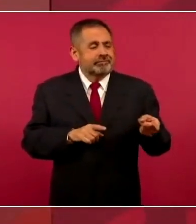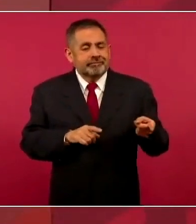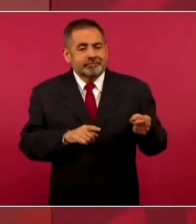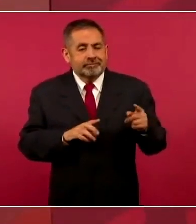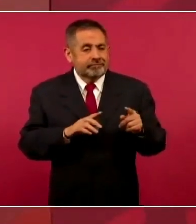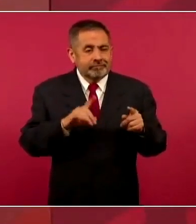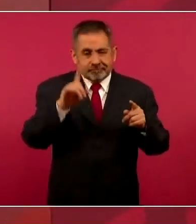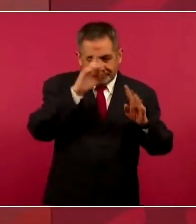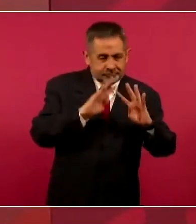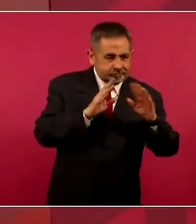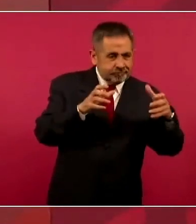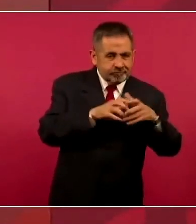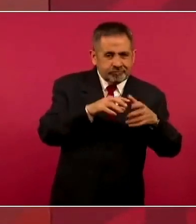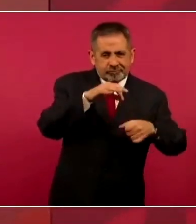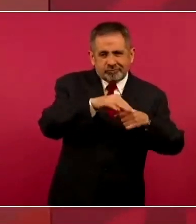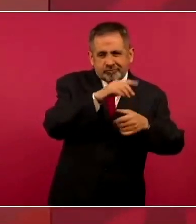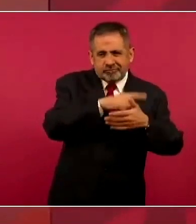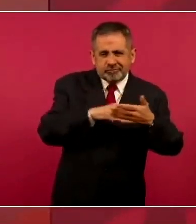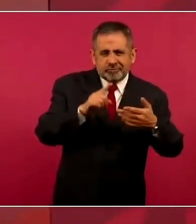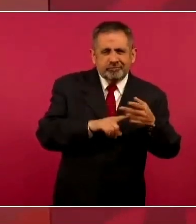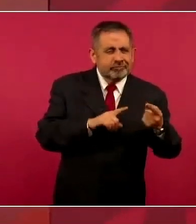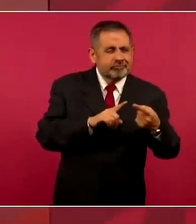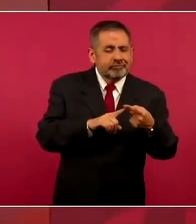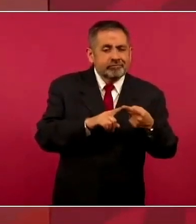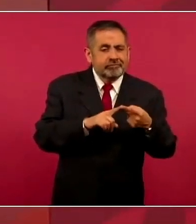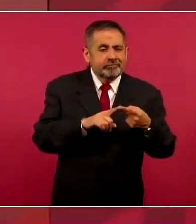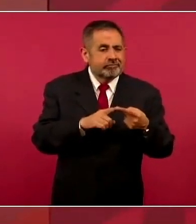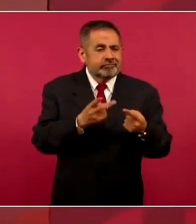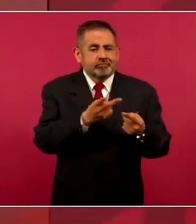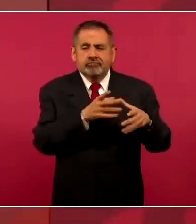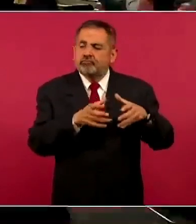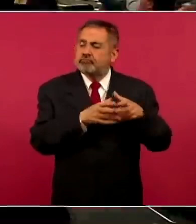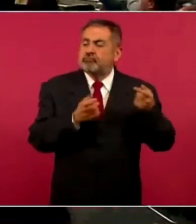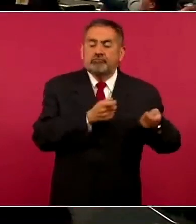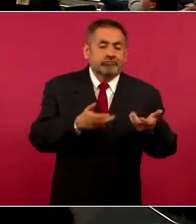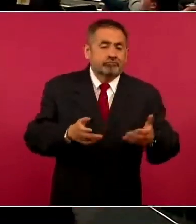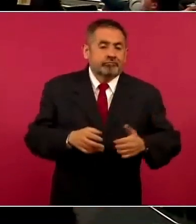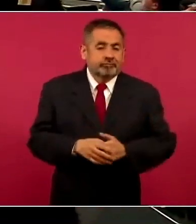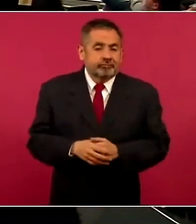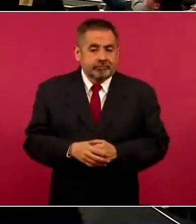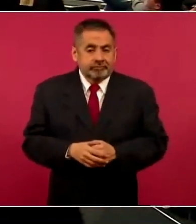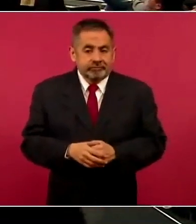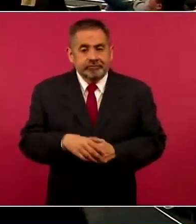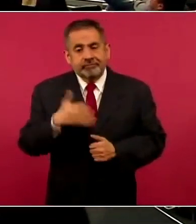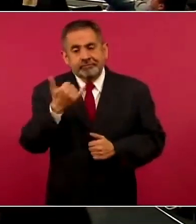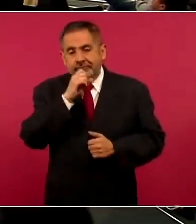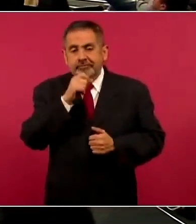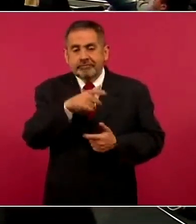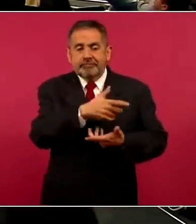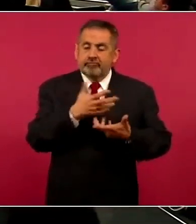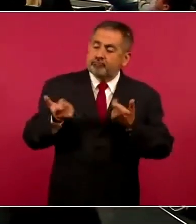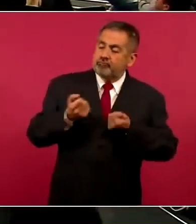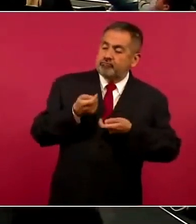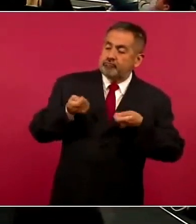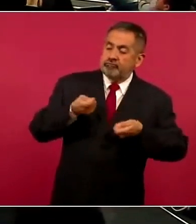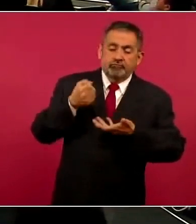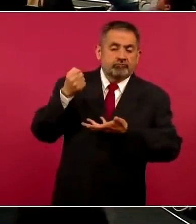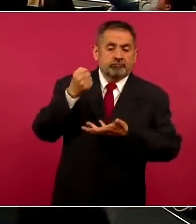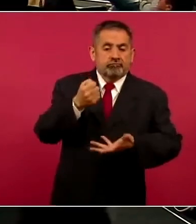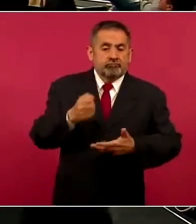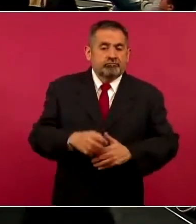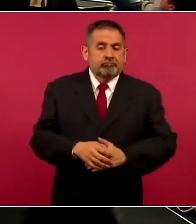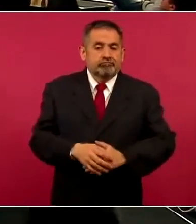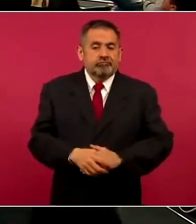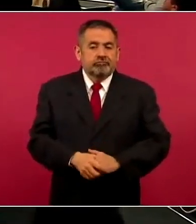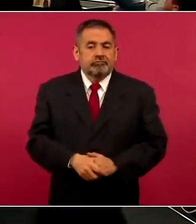y del Tribunal Electoral. Y el dinero también, el dinero. 300